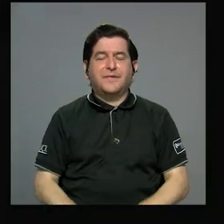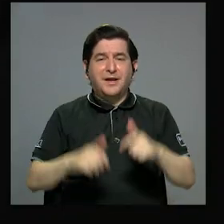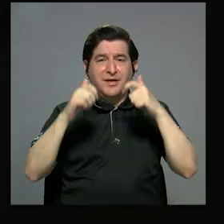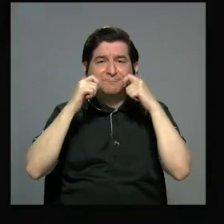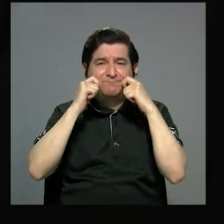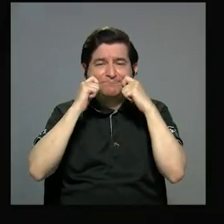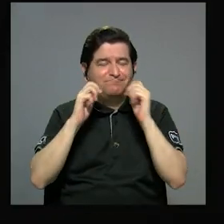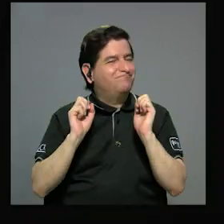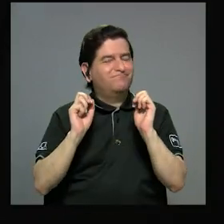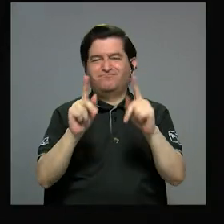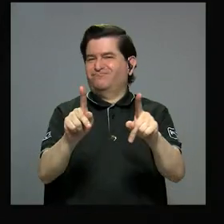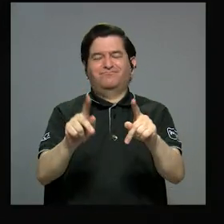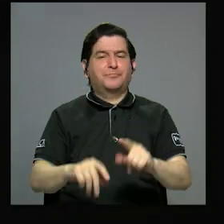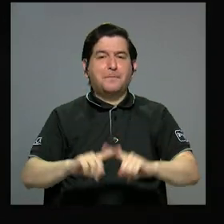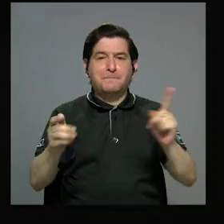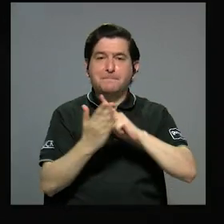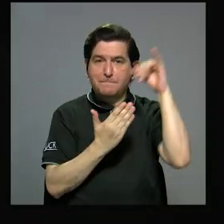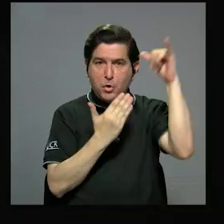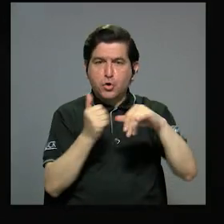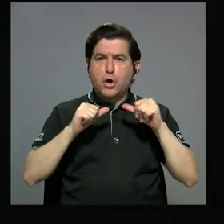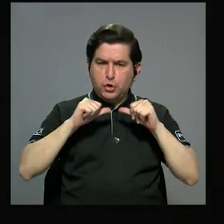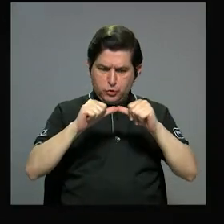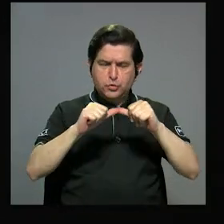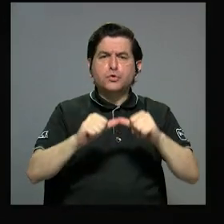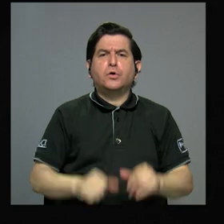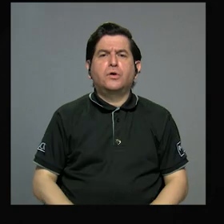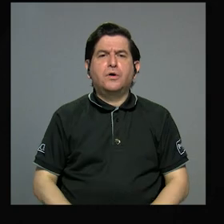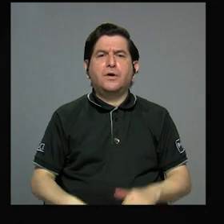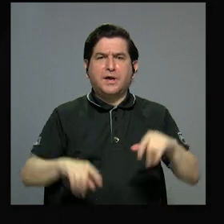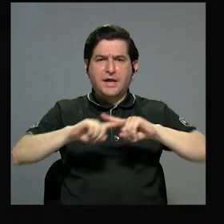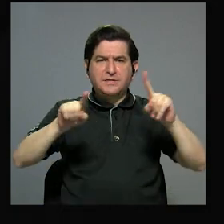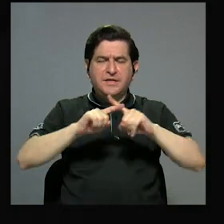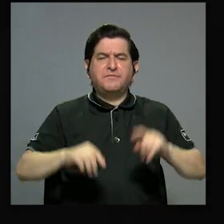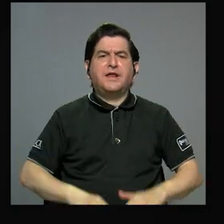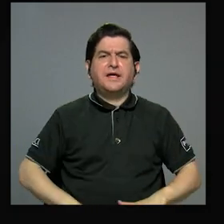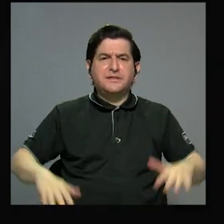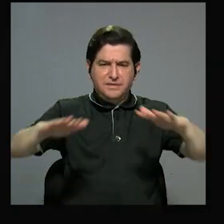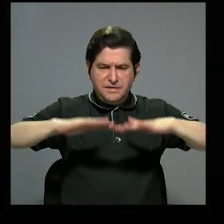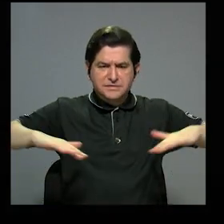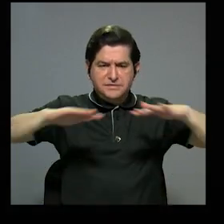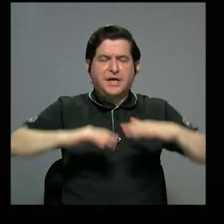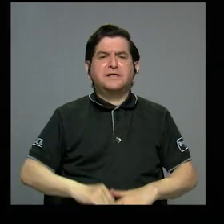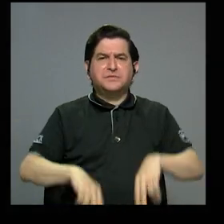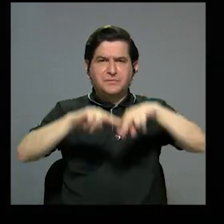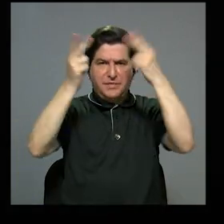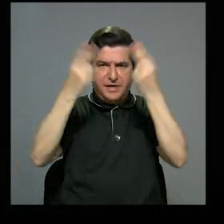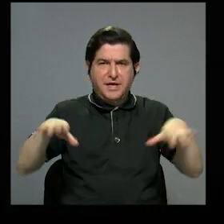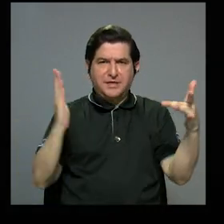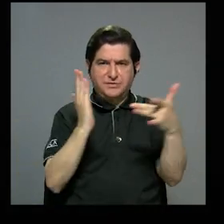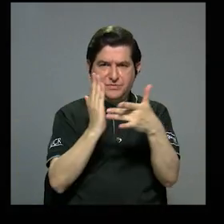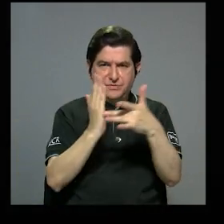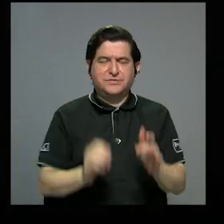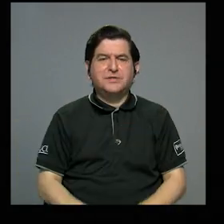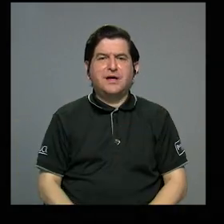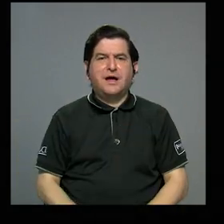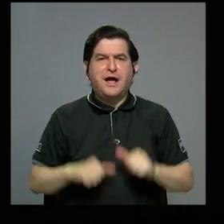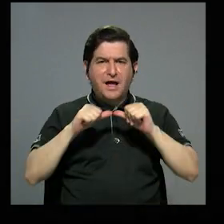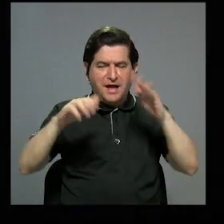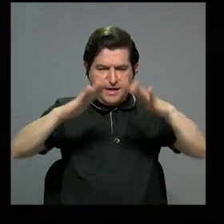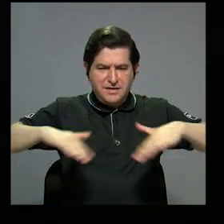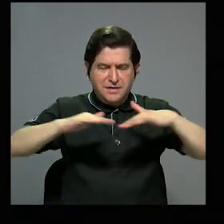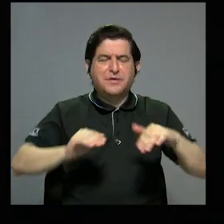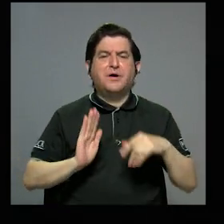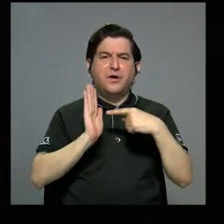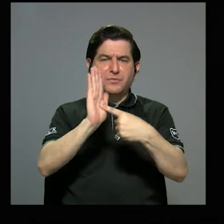Aunque la presencialidad no era una opción, el proyecto se mantuvo vigente en plataformas virtuales. Así se crearon espacios